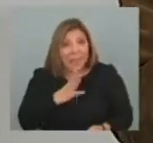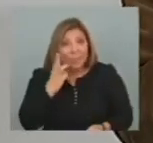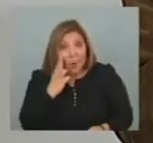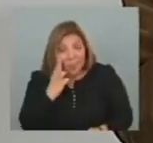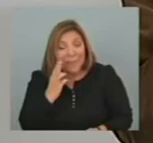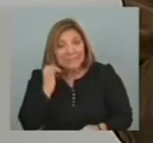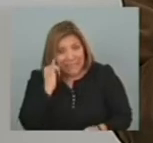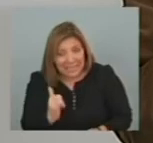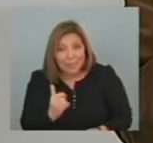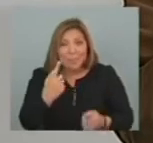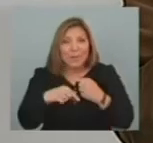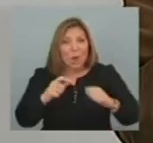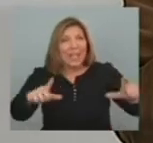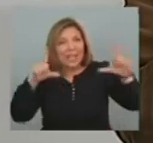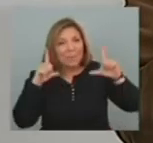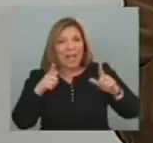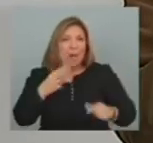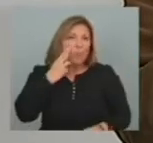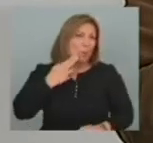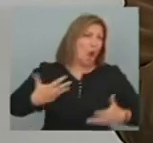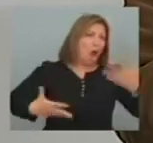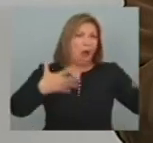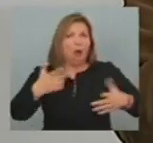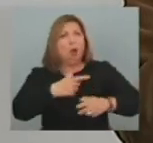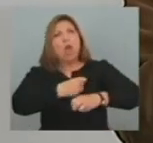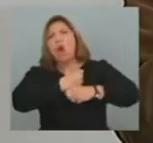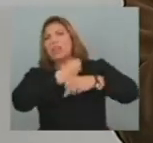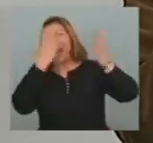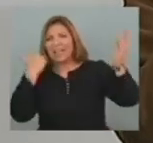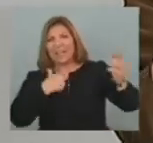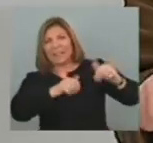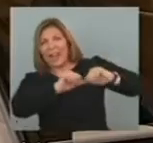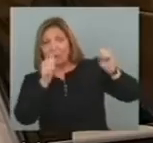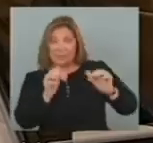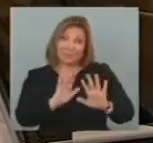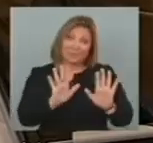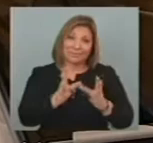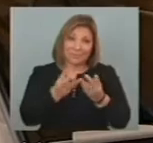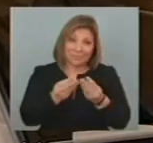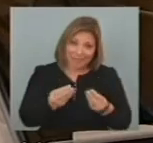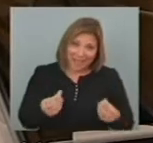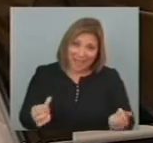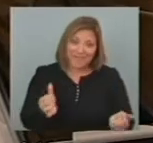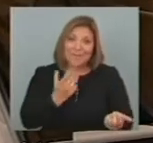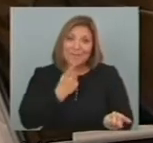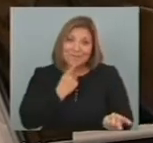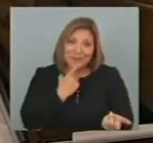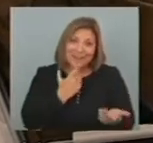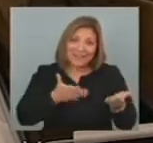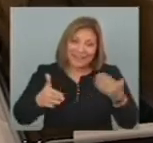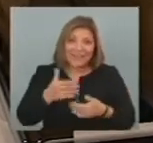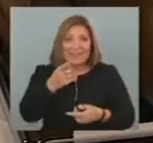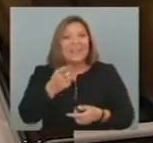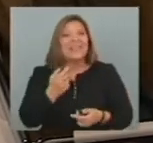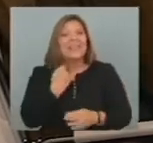tendríamos que evitar Es dar la imagen De que esos problemas Son más grandes De lo que realmente son Es decir La inversión De esta